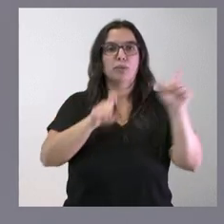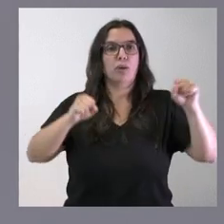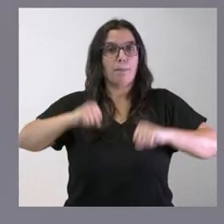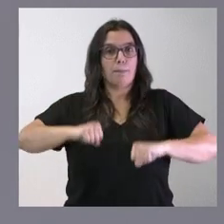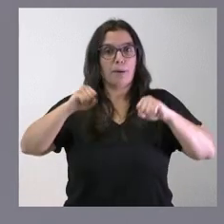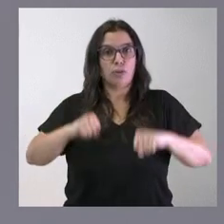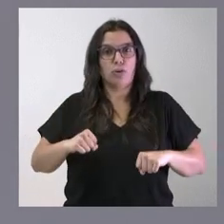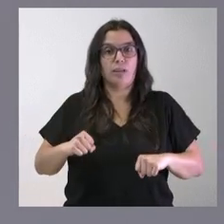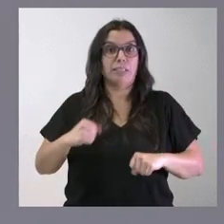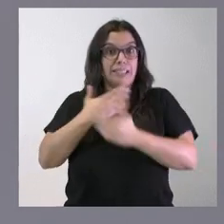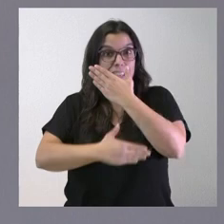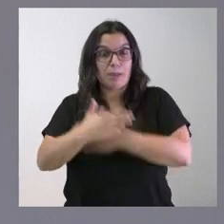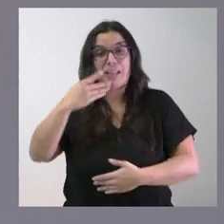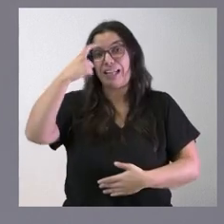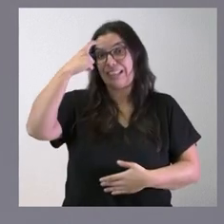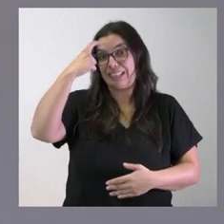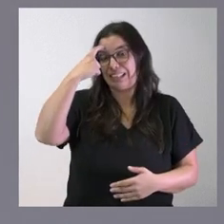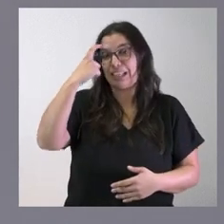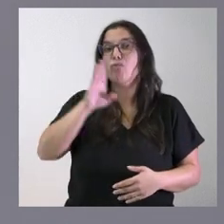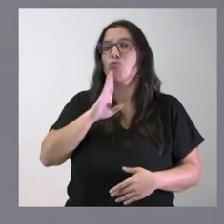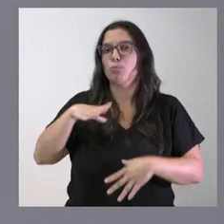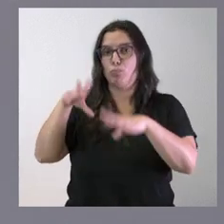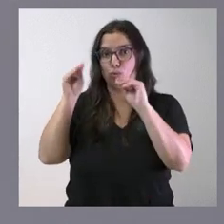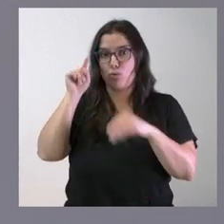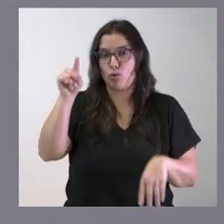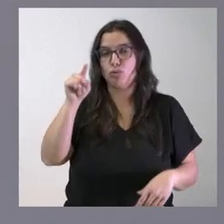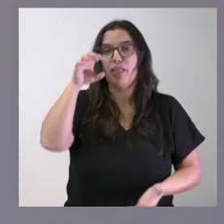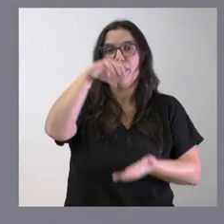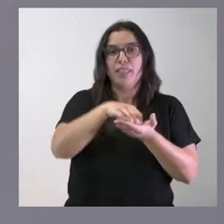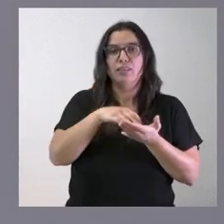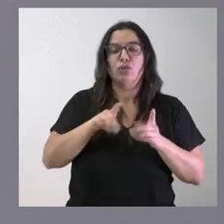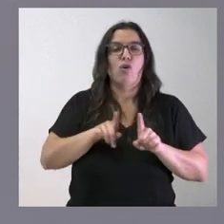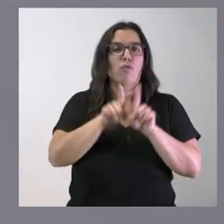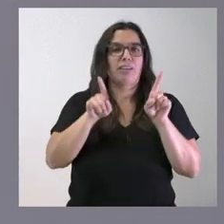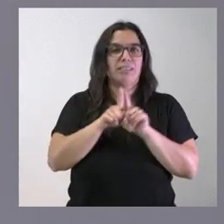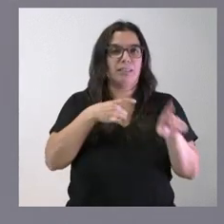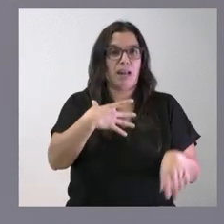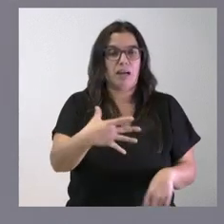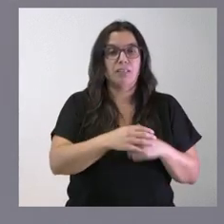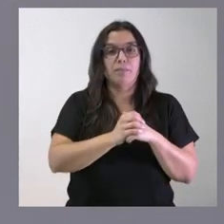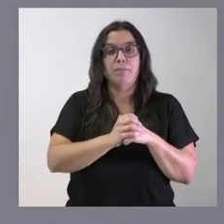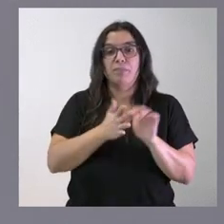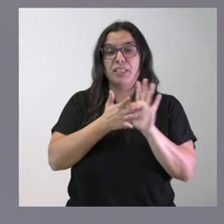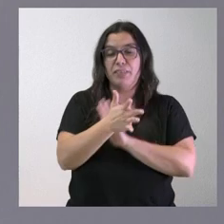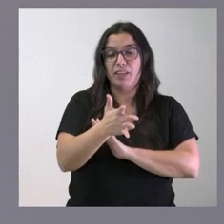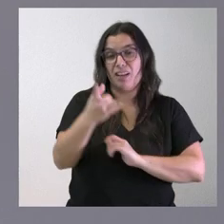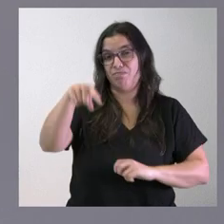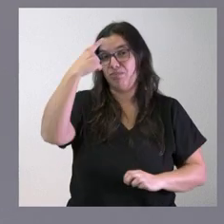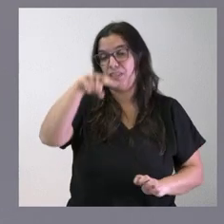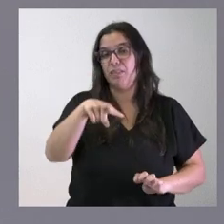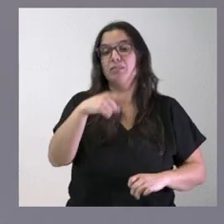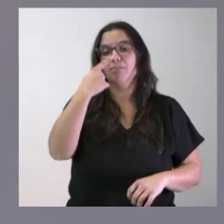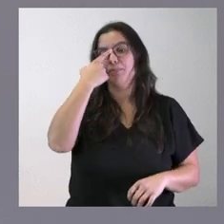con discapacidad psíquica en Burgos, el centro Fuentes Blancas. Se trata, como ustedes saben, de